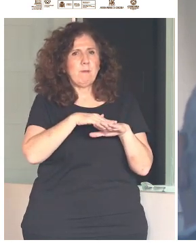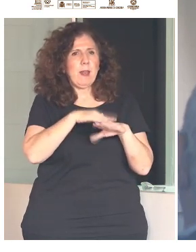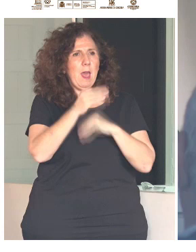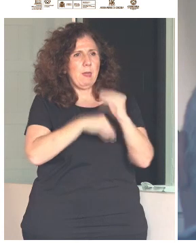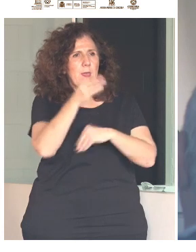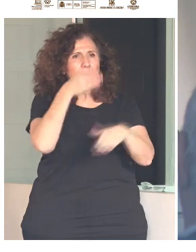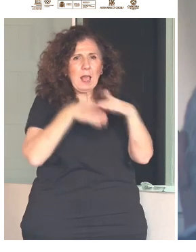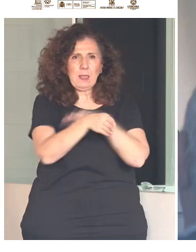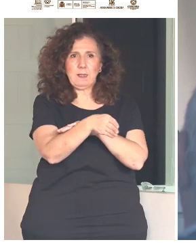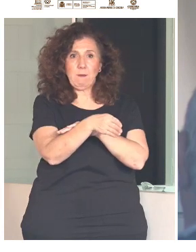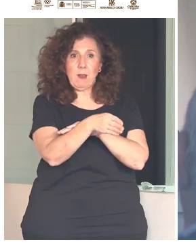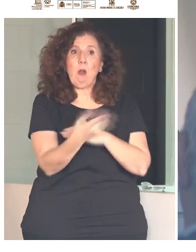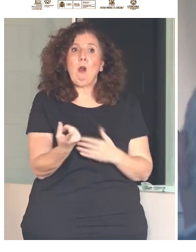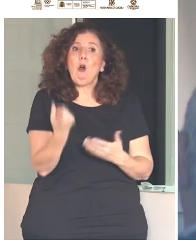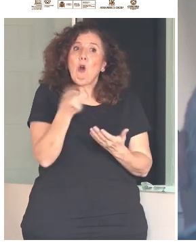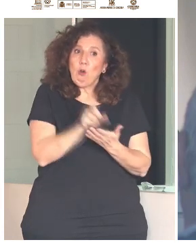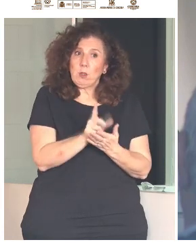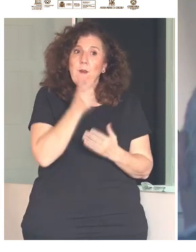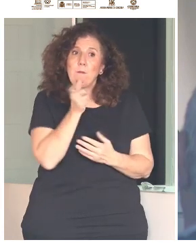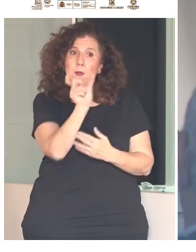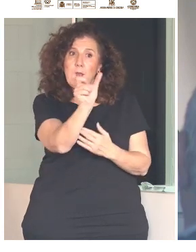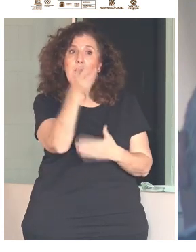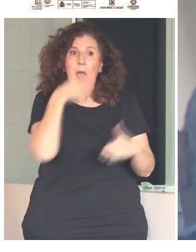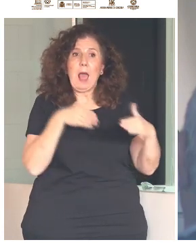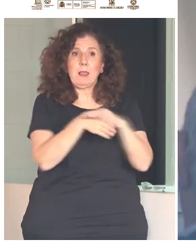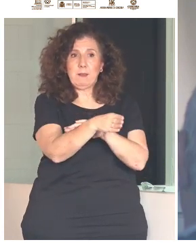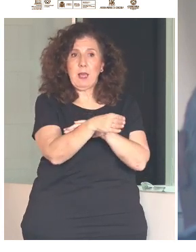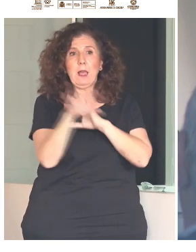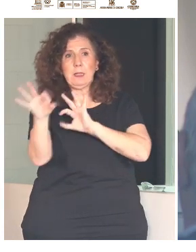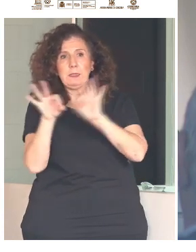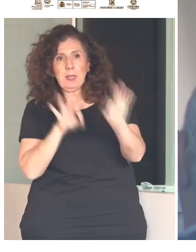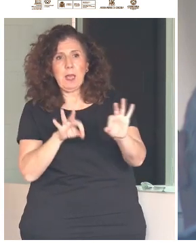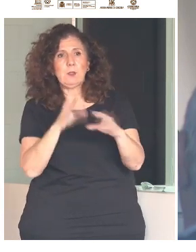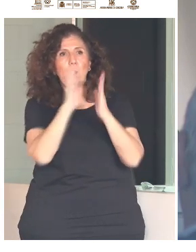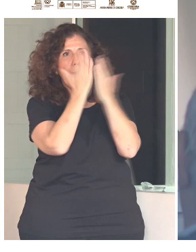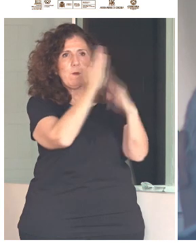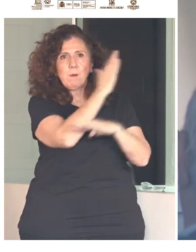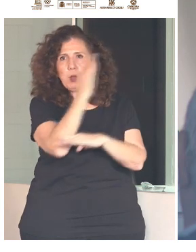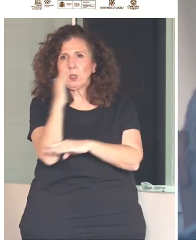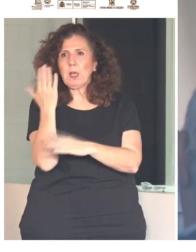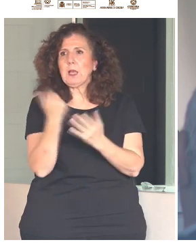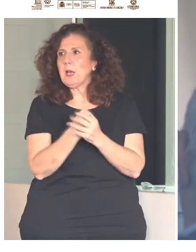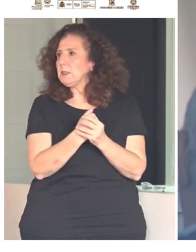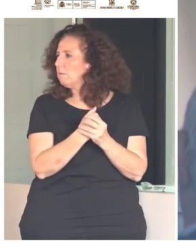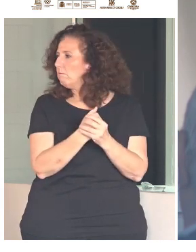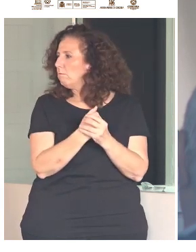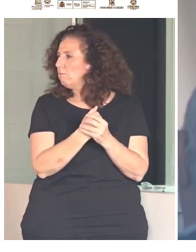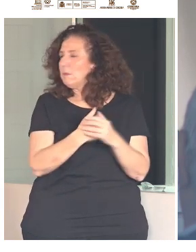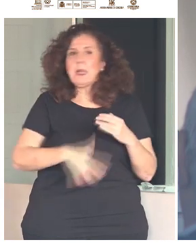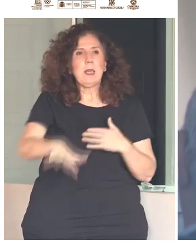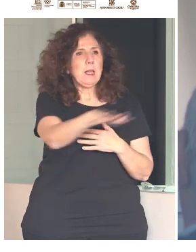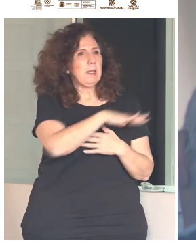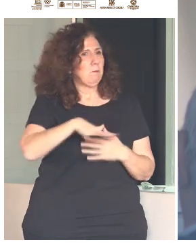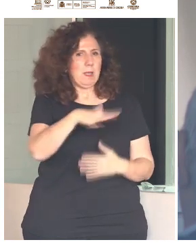a entrar el elemento de la accesibilidad. Habla de los teatros, de las bibliotecas y a los espacios de